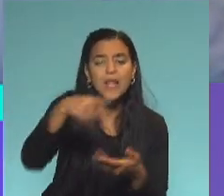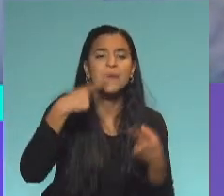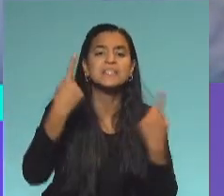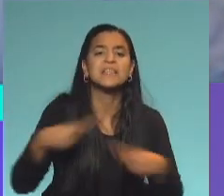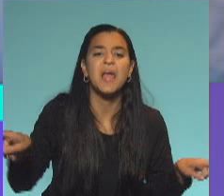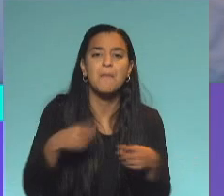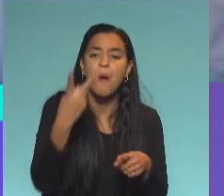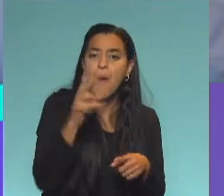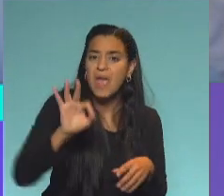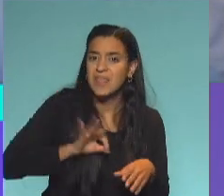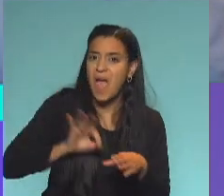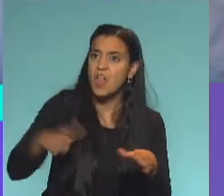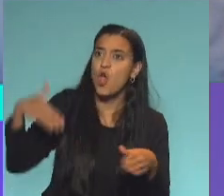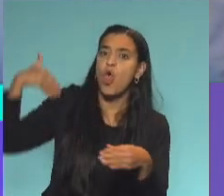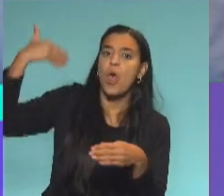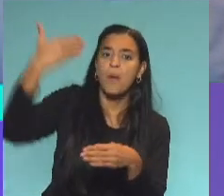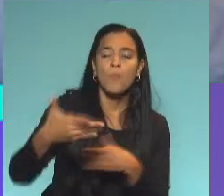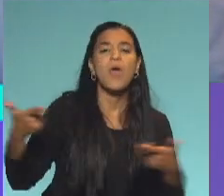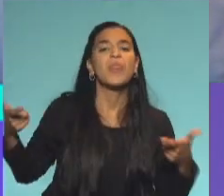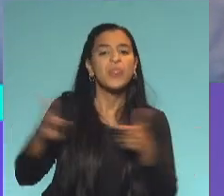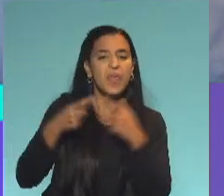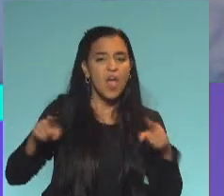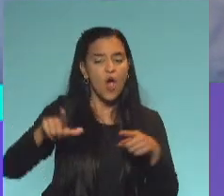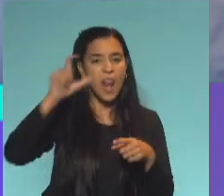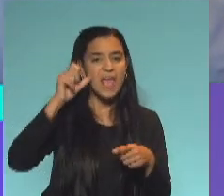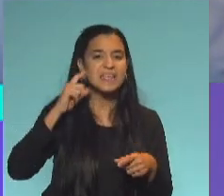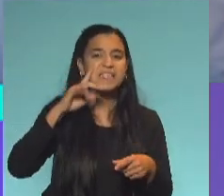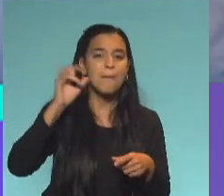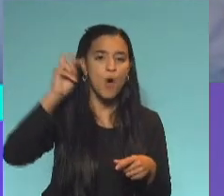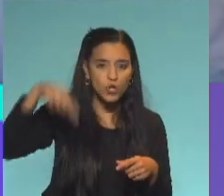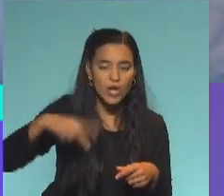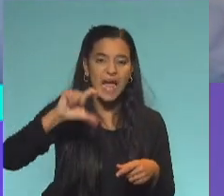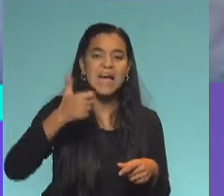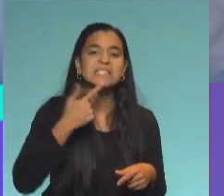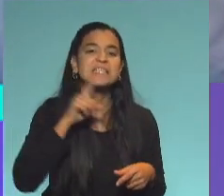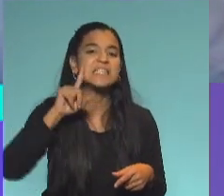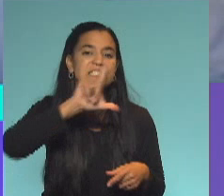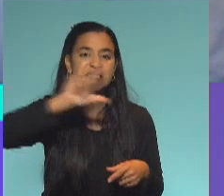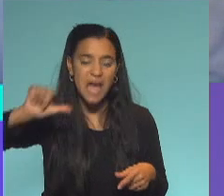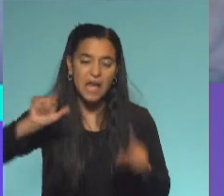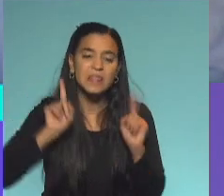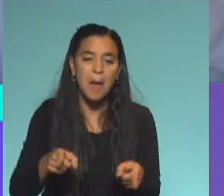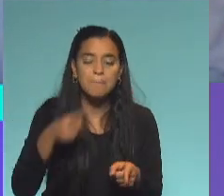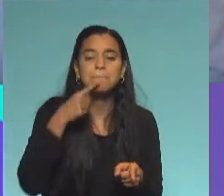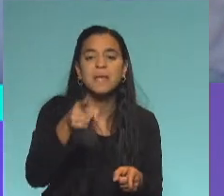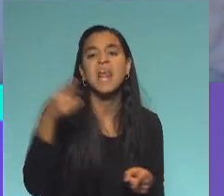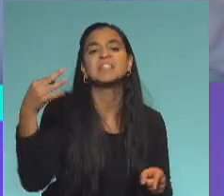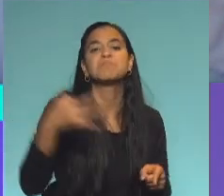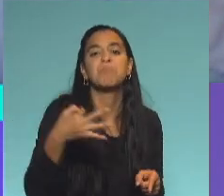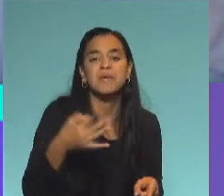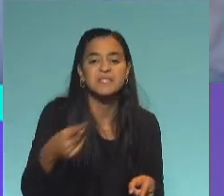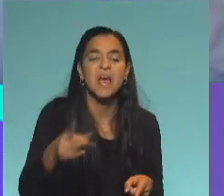20 años después del disco Leguizamón Castilla. También hay ahí el especial